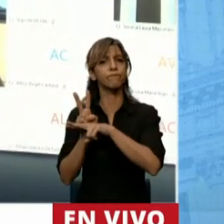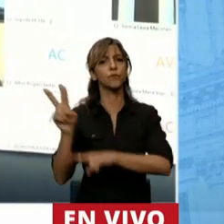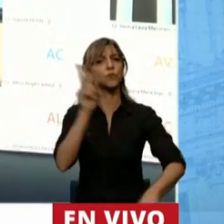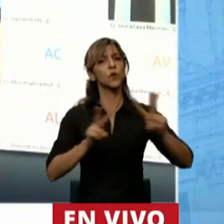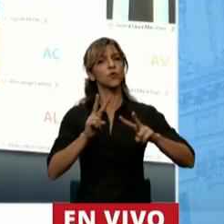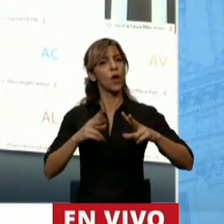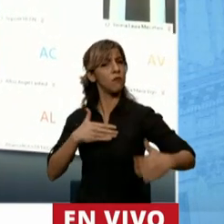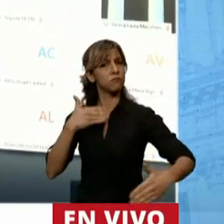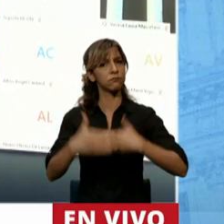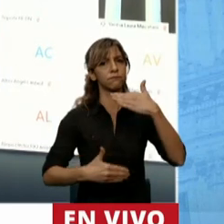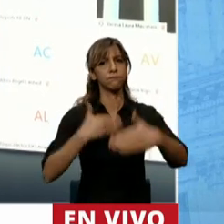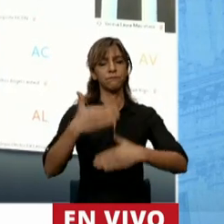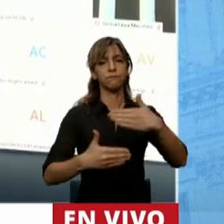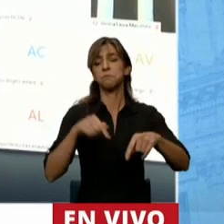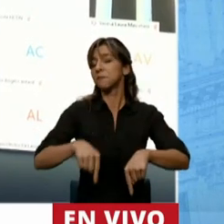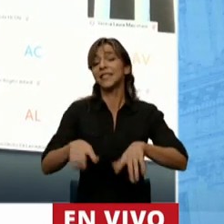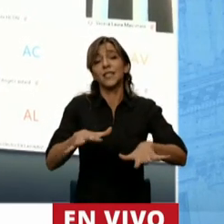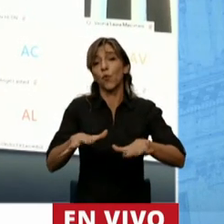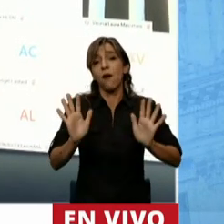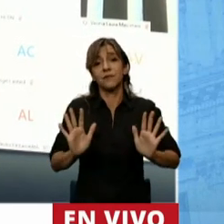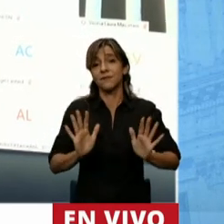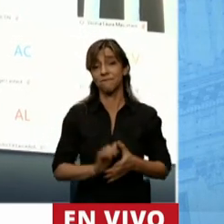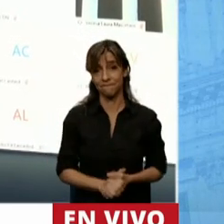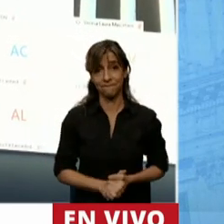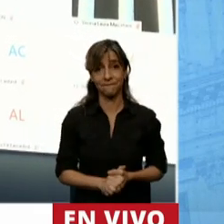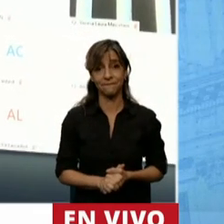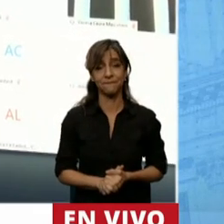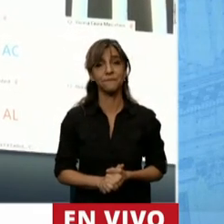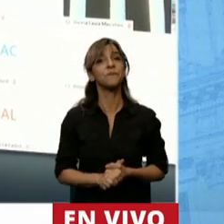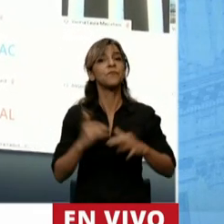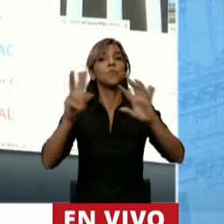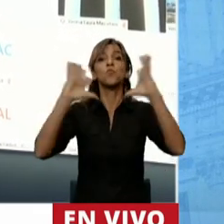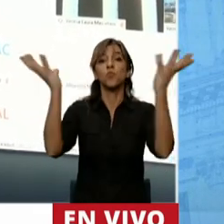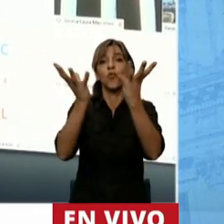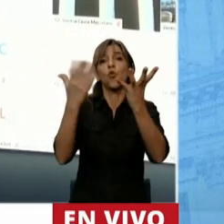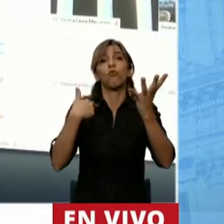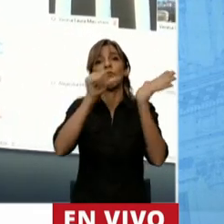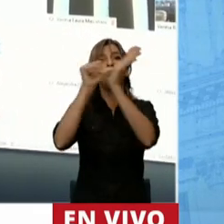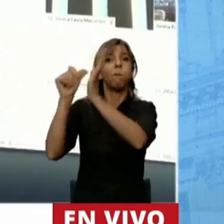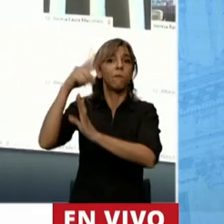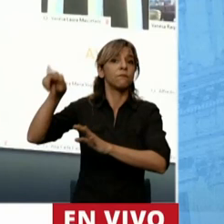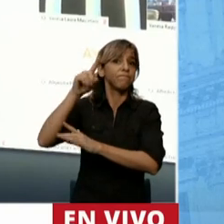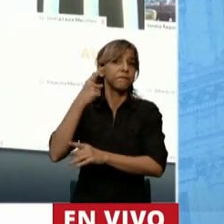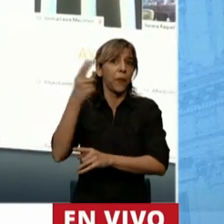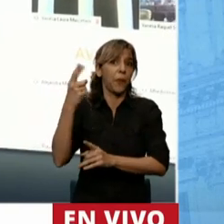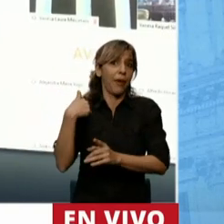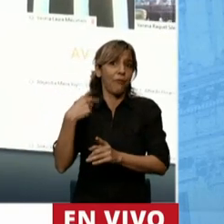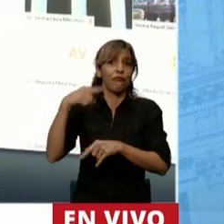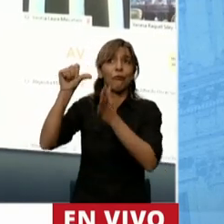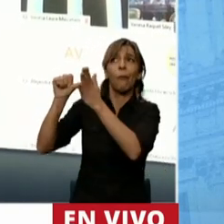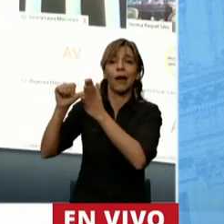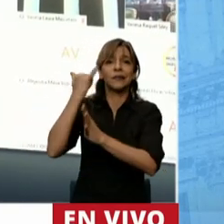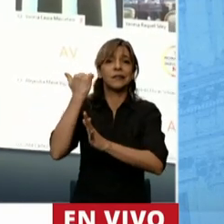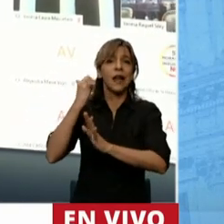hay una verdad global que es que permanentemente vamos descubriendo que nadie puede dar por ganada esta batalla